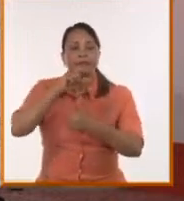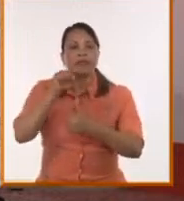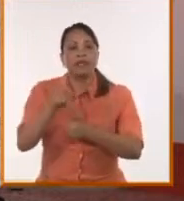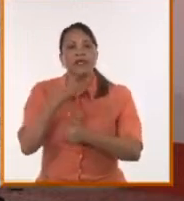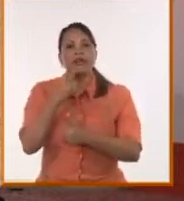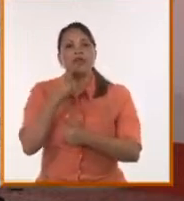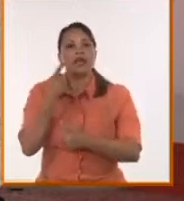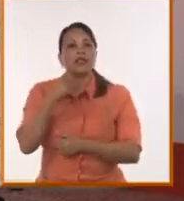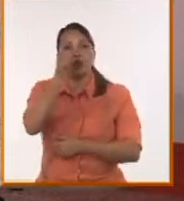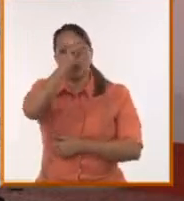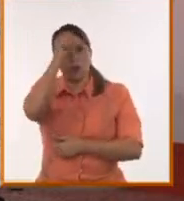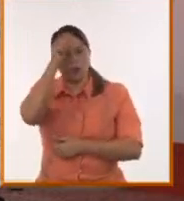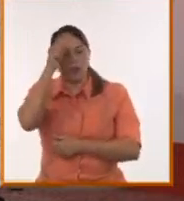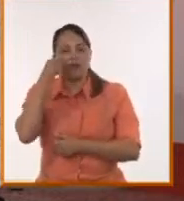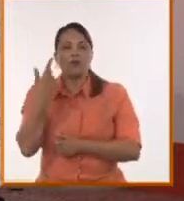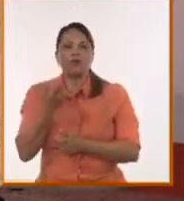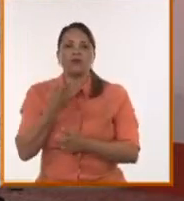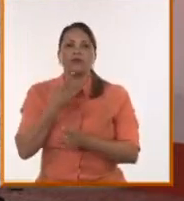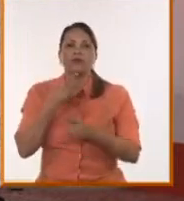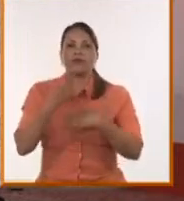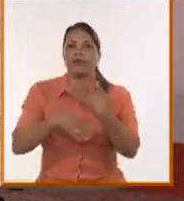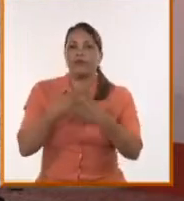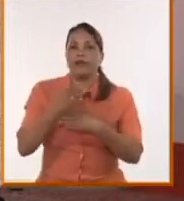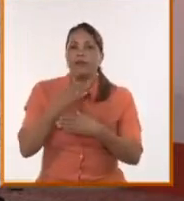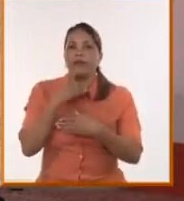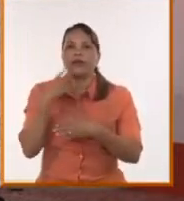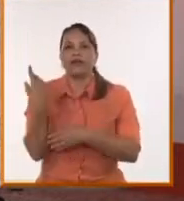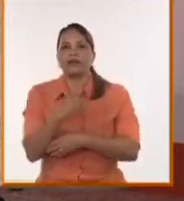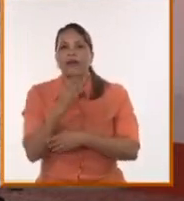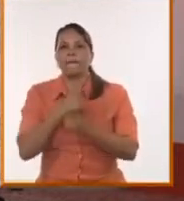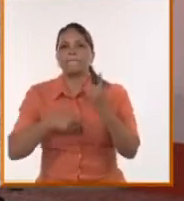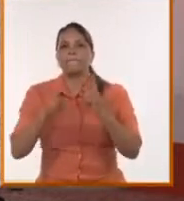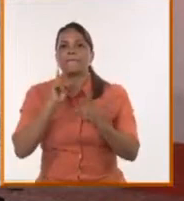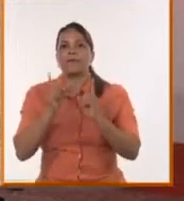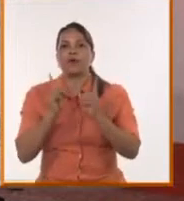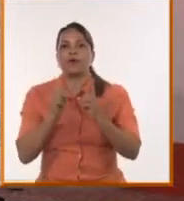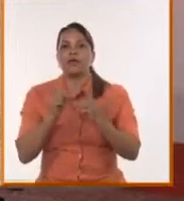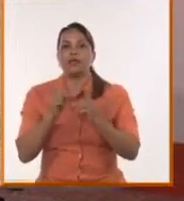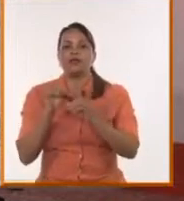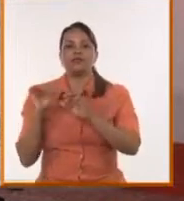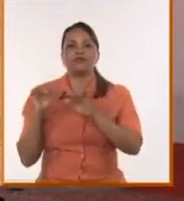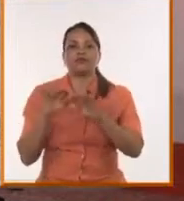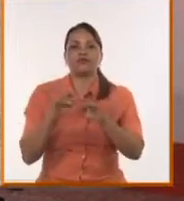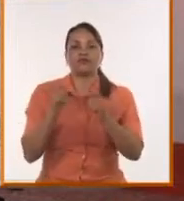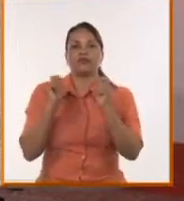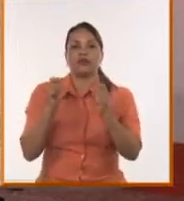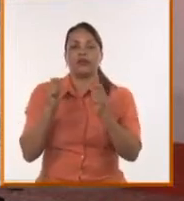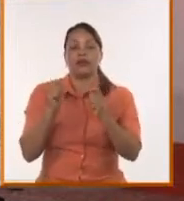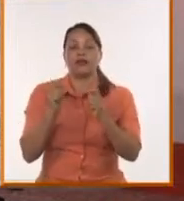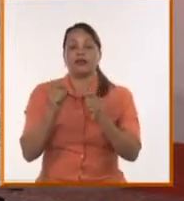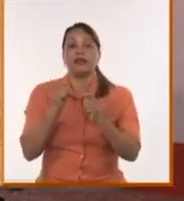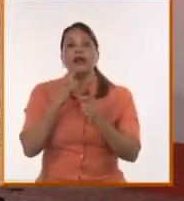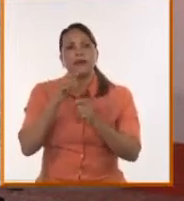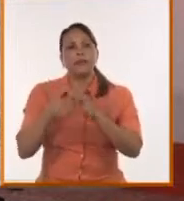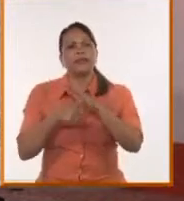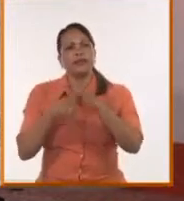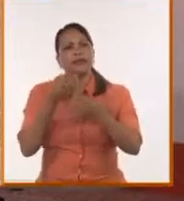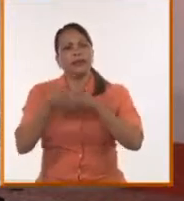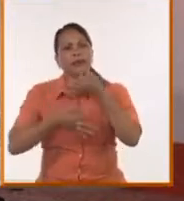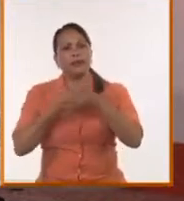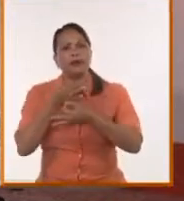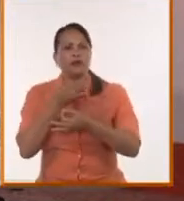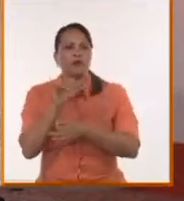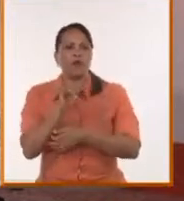enfrentando un escenario de intentos de golpe mediático político que el presidente los compartió con ustedes también cuando se